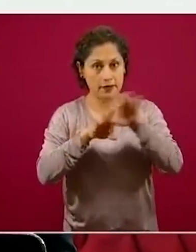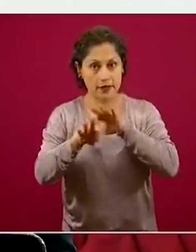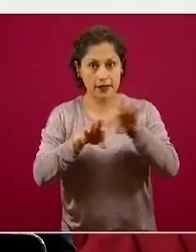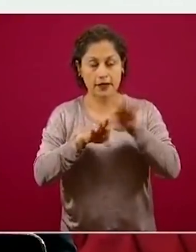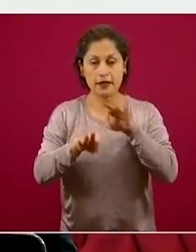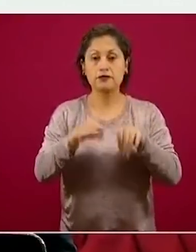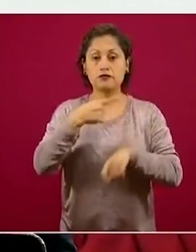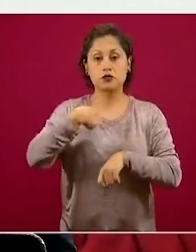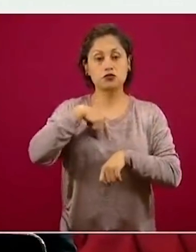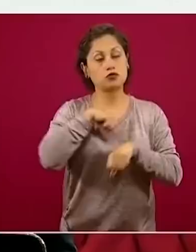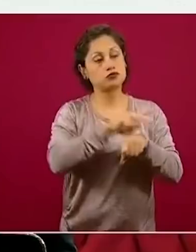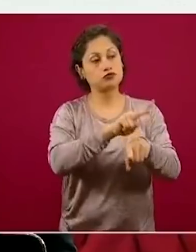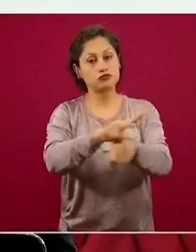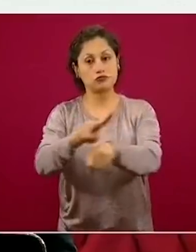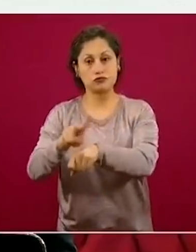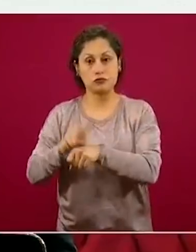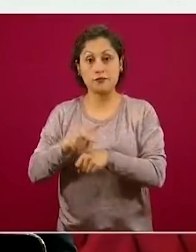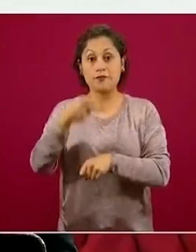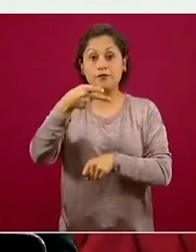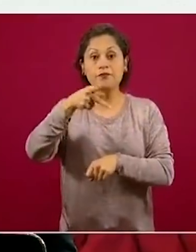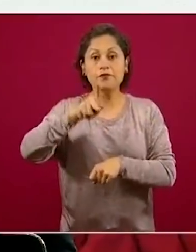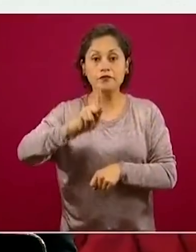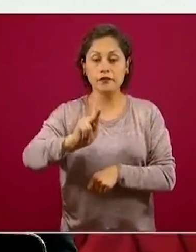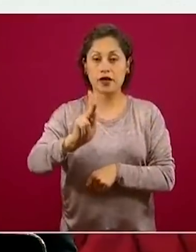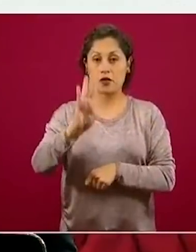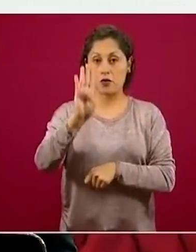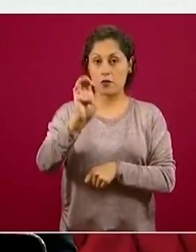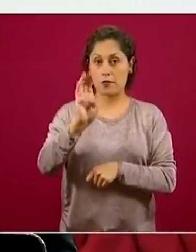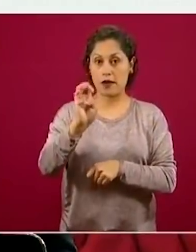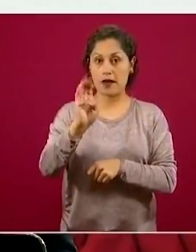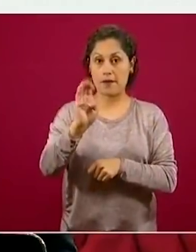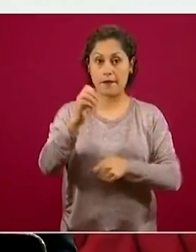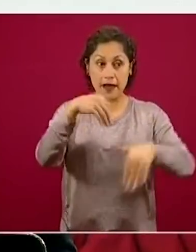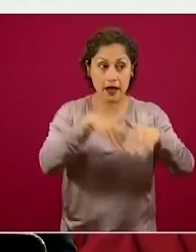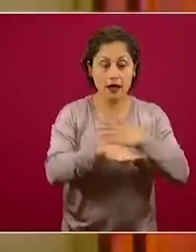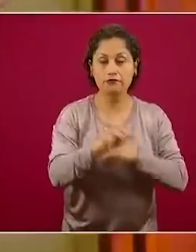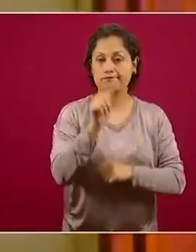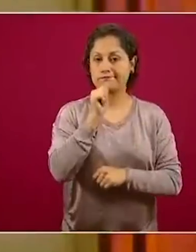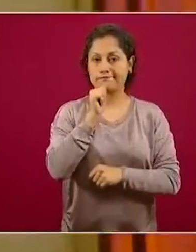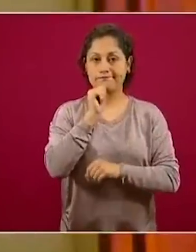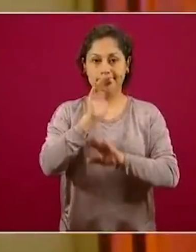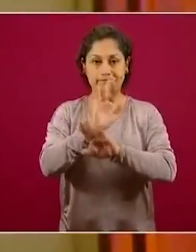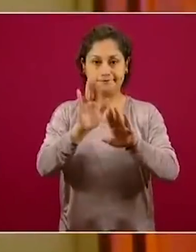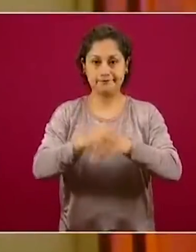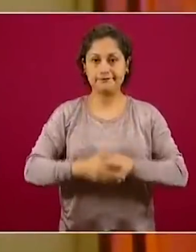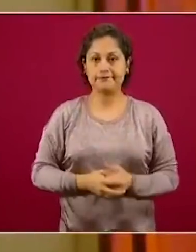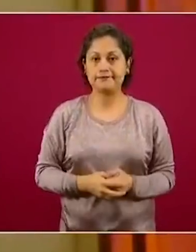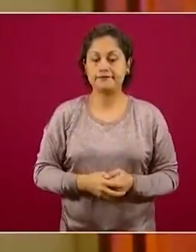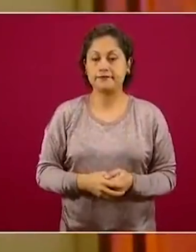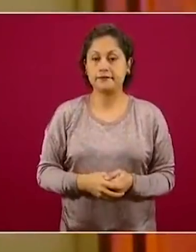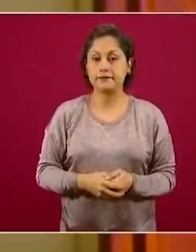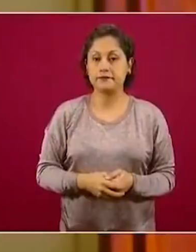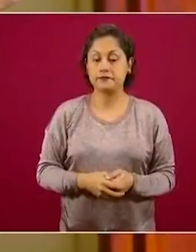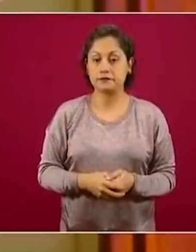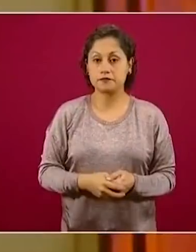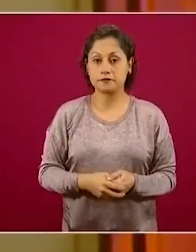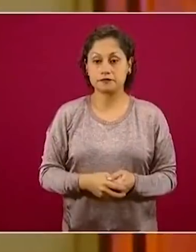guarderías, pero sin la presencia de los y las niñas. previo a la decisión de